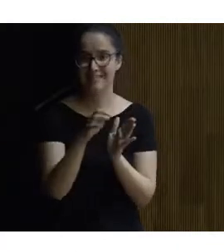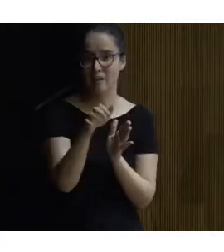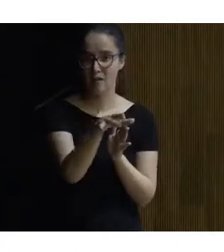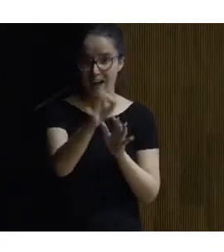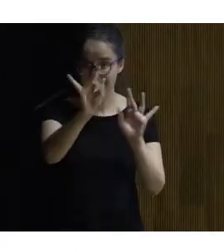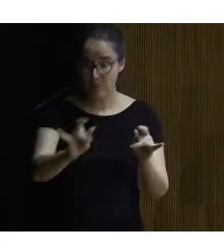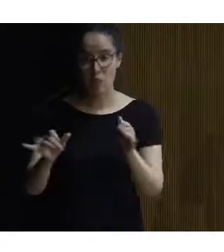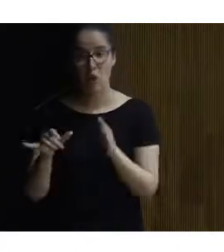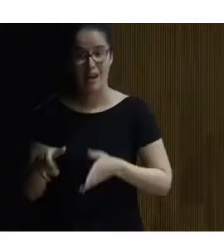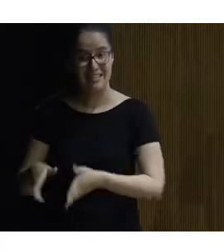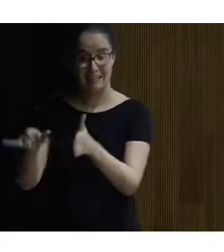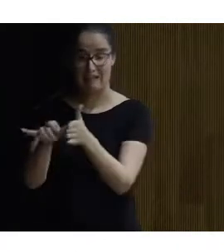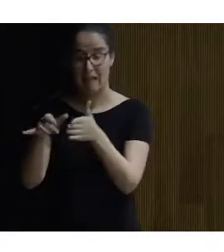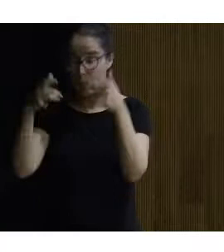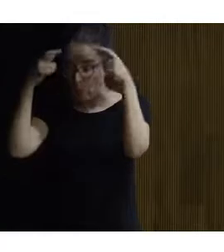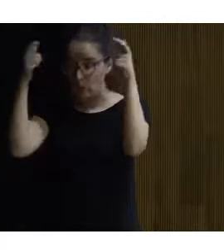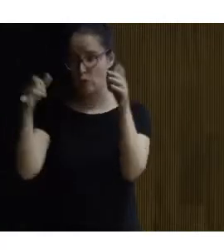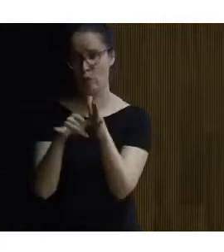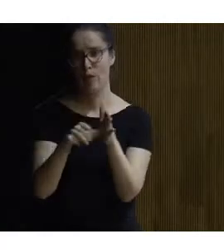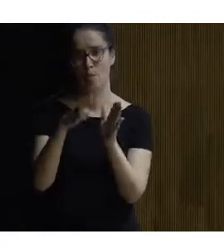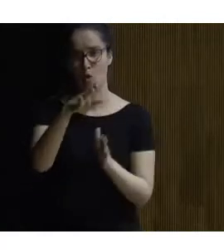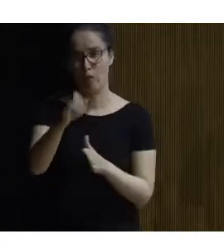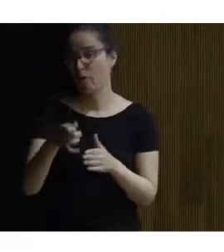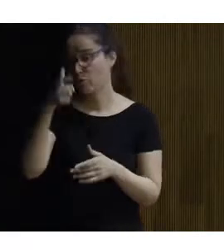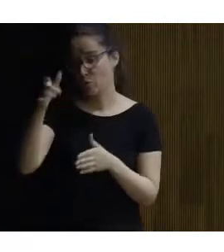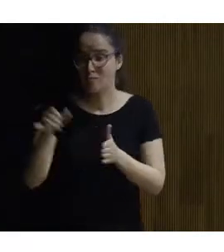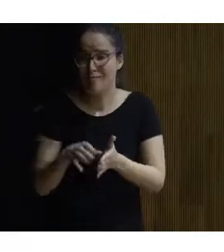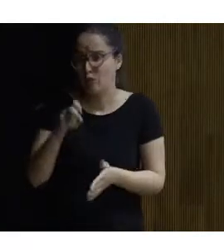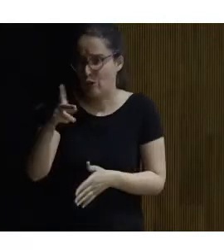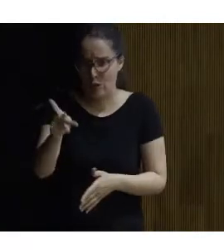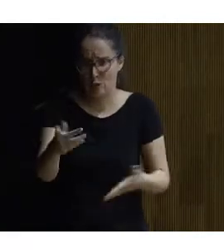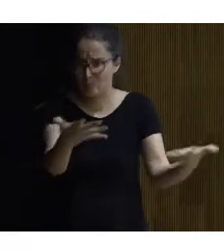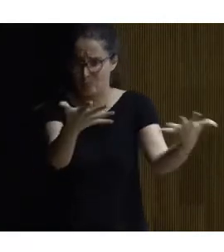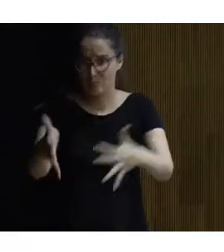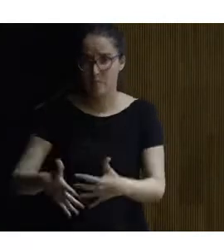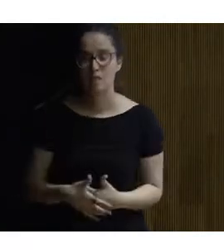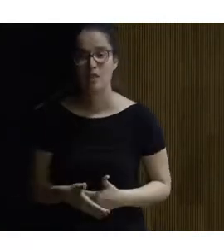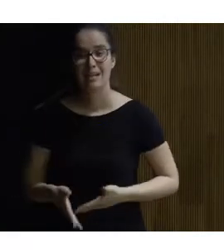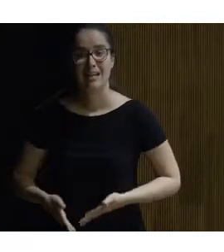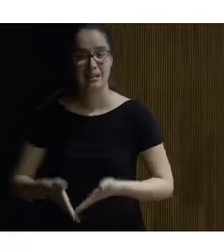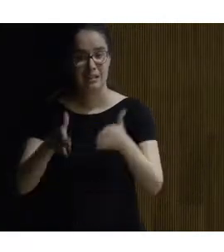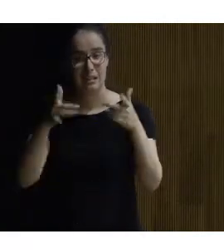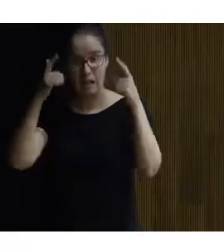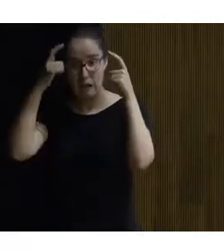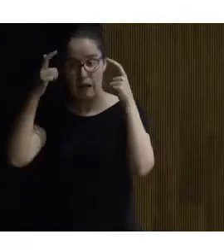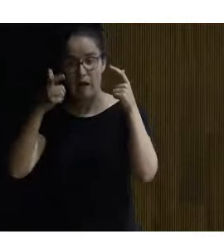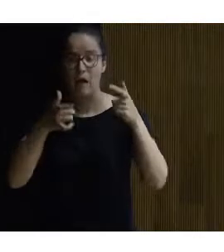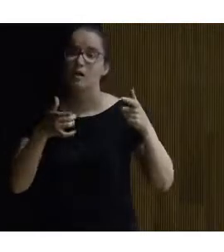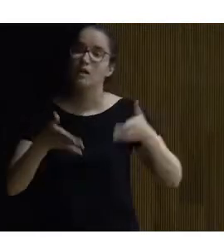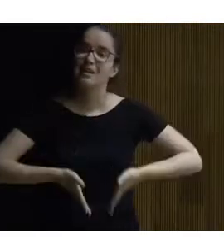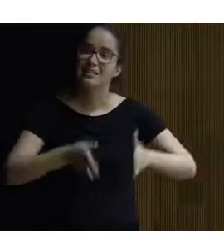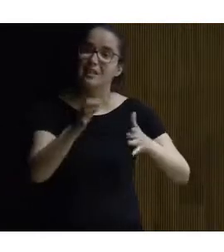senda del oso está cerca en Proaza en el consejo vecino a unos 12 kilómetros y de hecho la senda parte de Teberga hacia